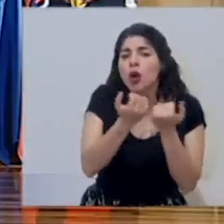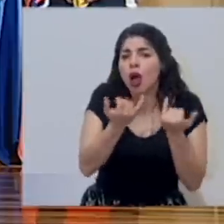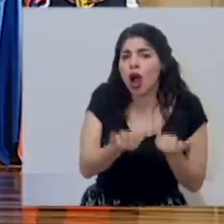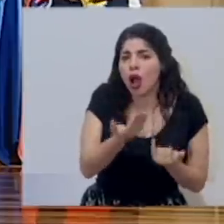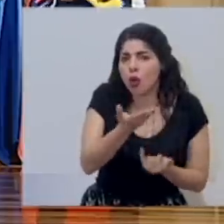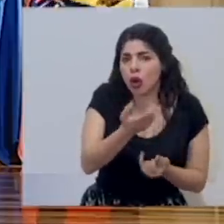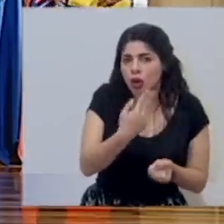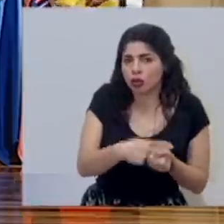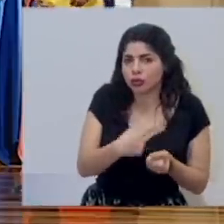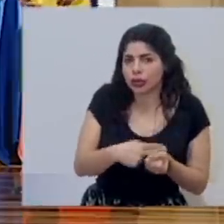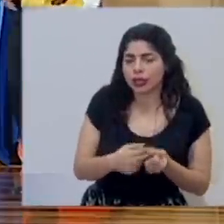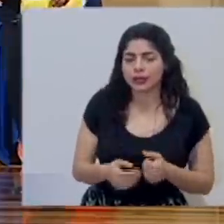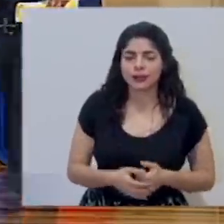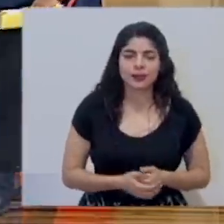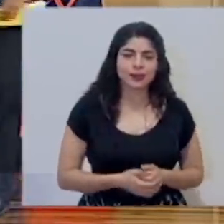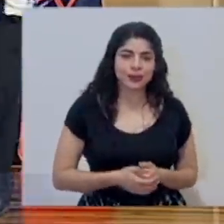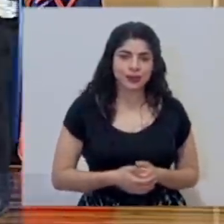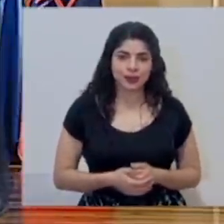médico?